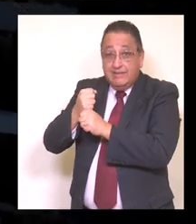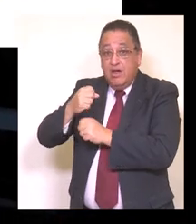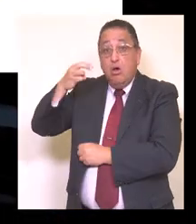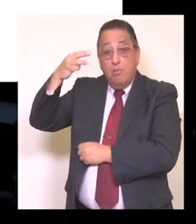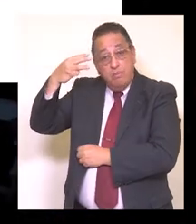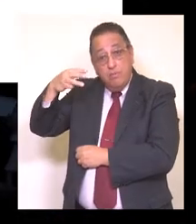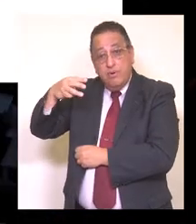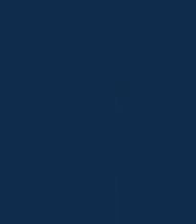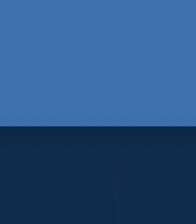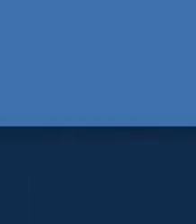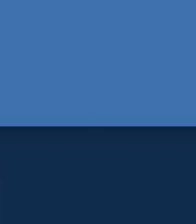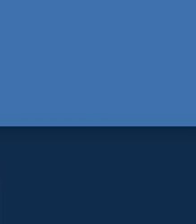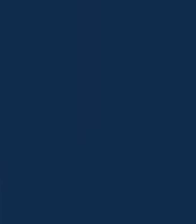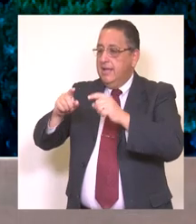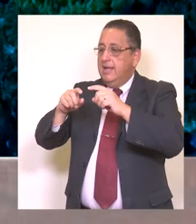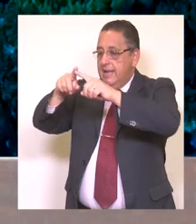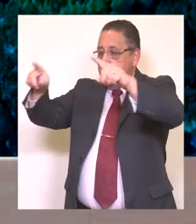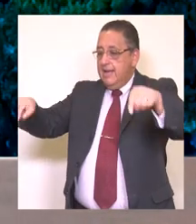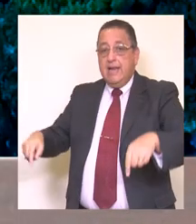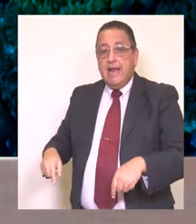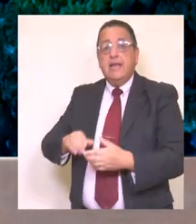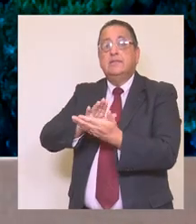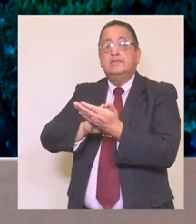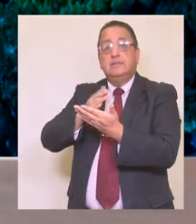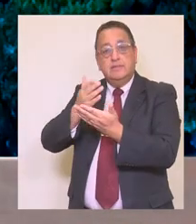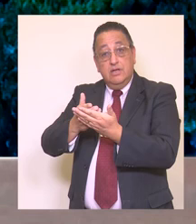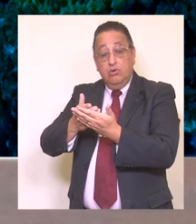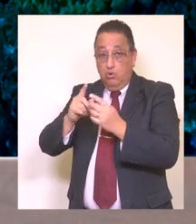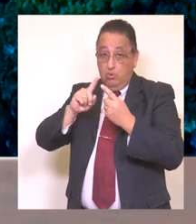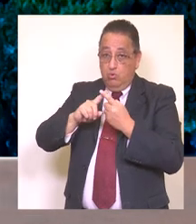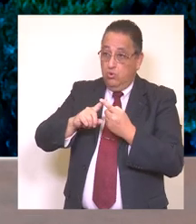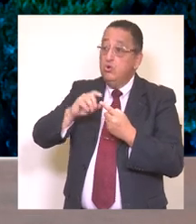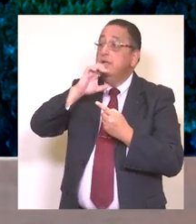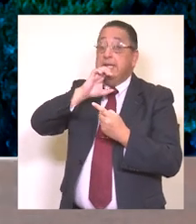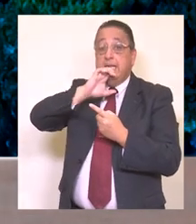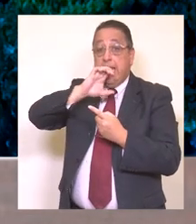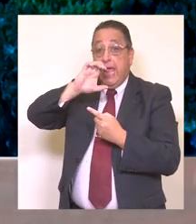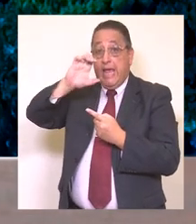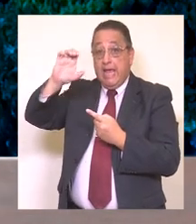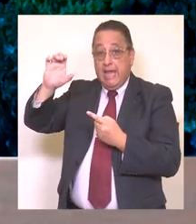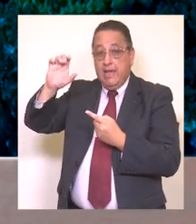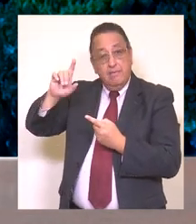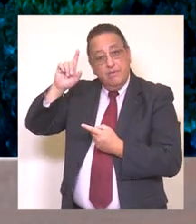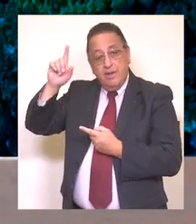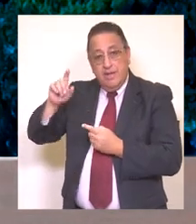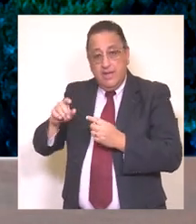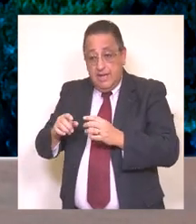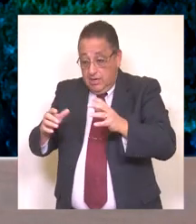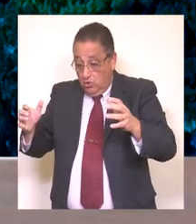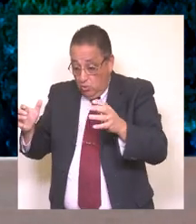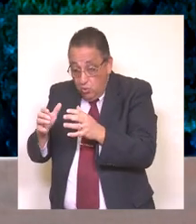traspasado bajo la administración de nuestra municipalidad es el área de salud, principalmente rural, que desarrollamos